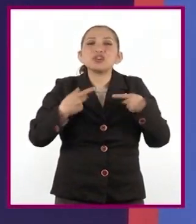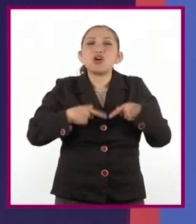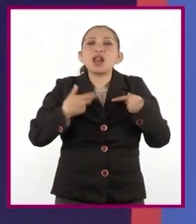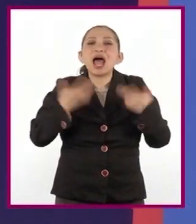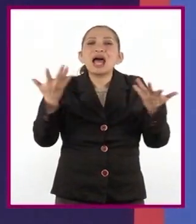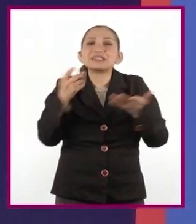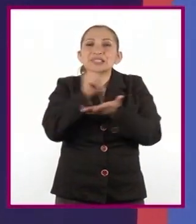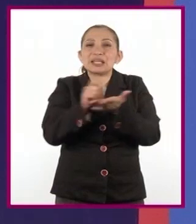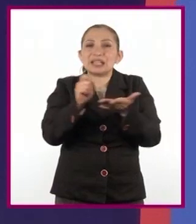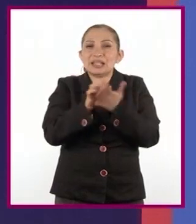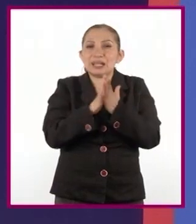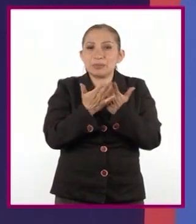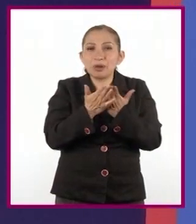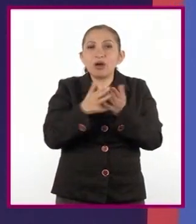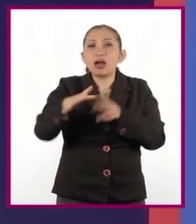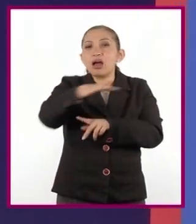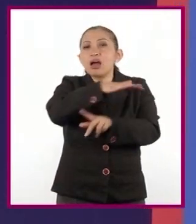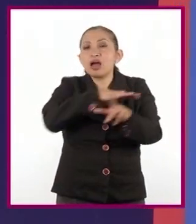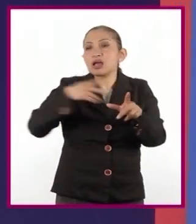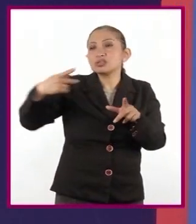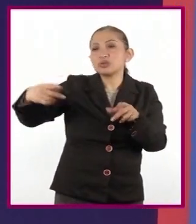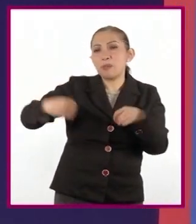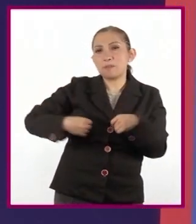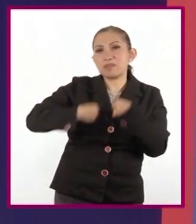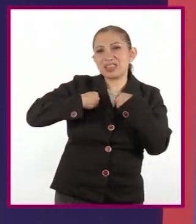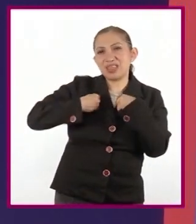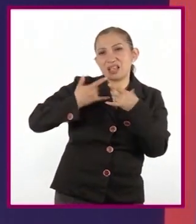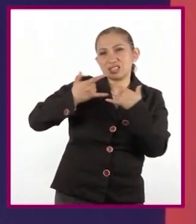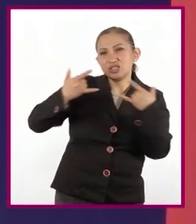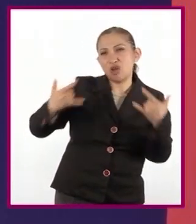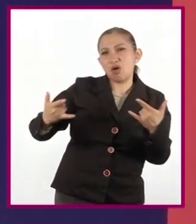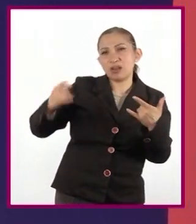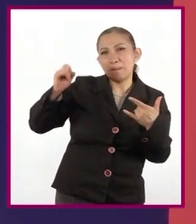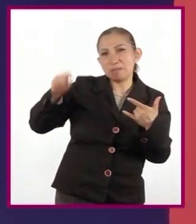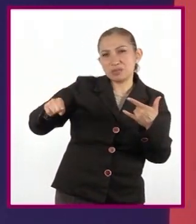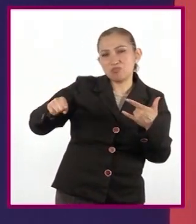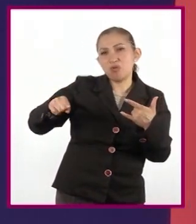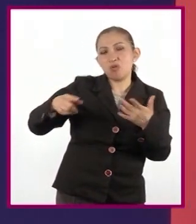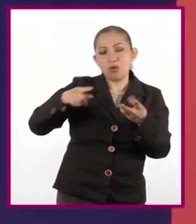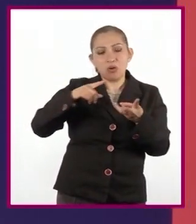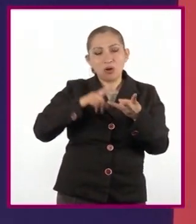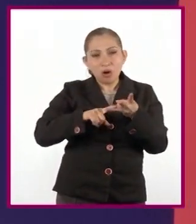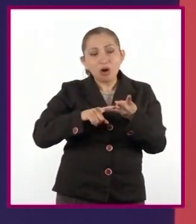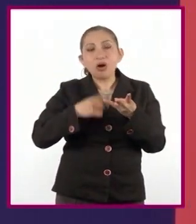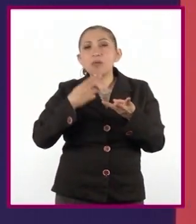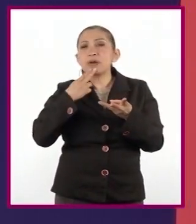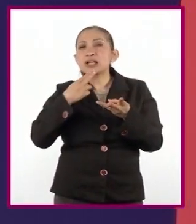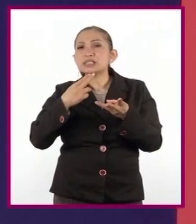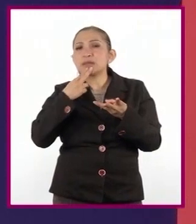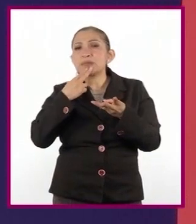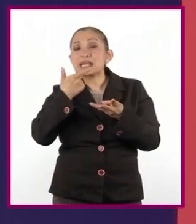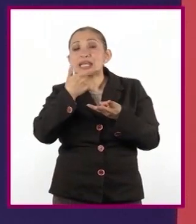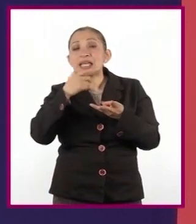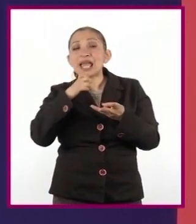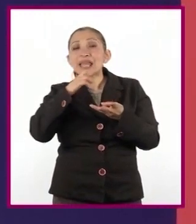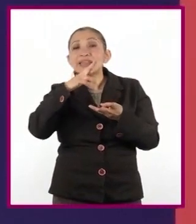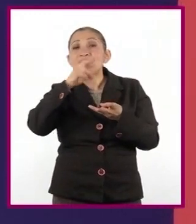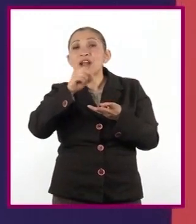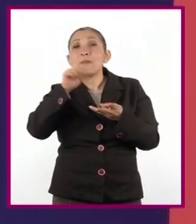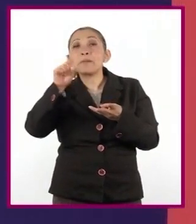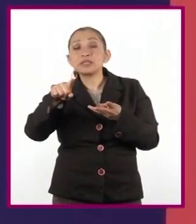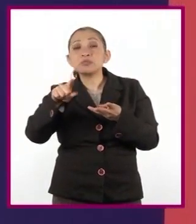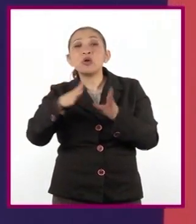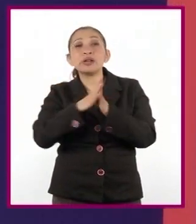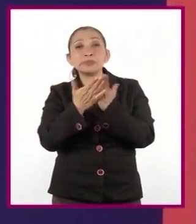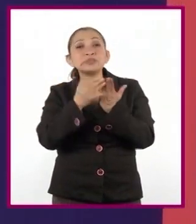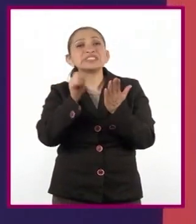literaria, el contexto histórico social en el que fue escrita la obra, la función y el género literario de la